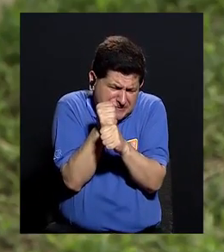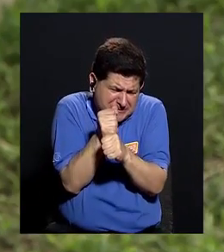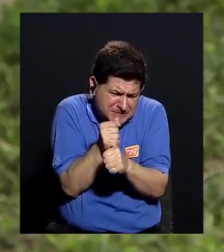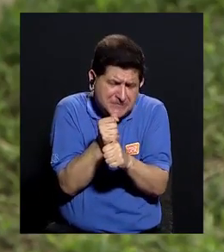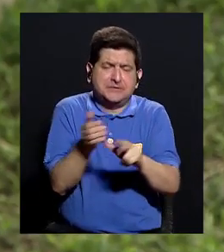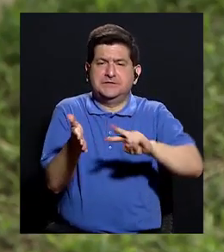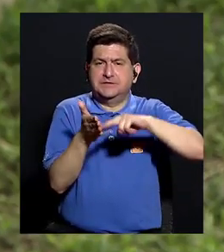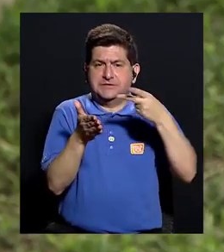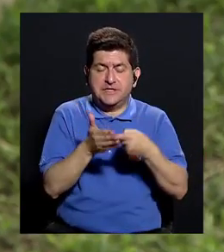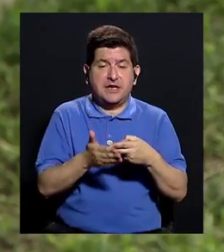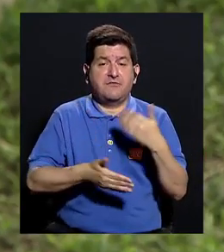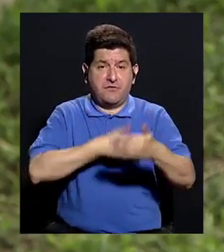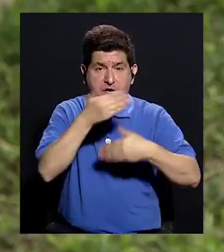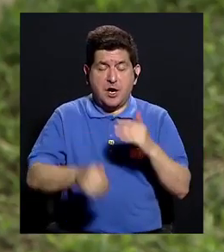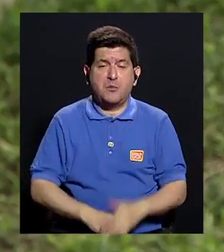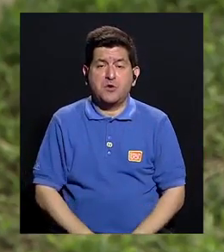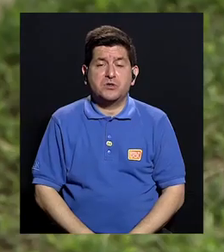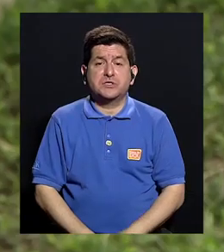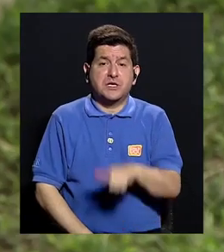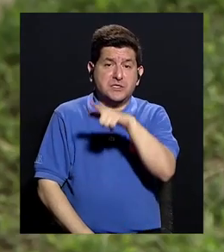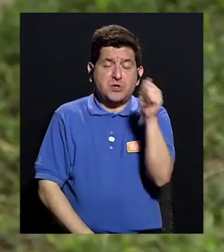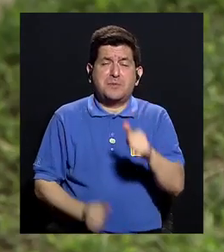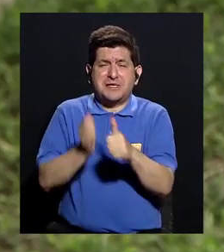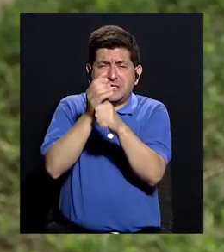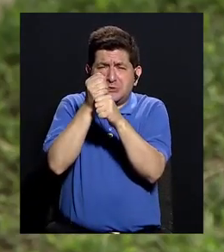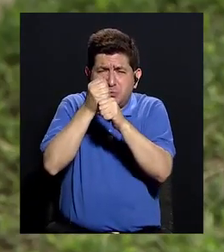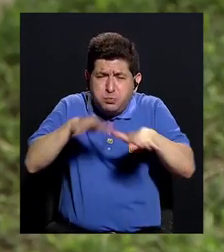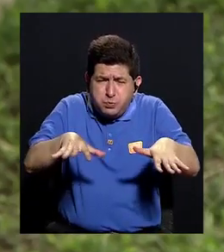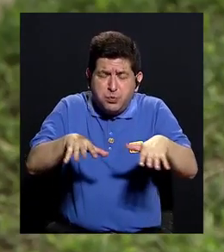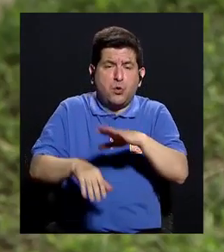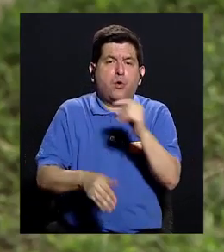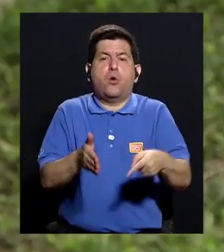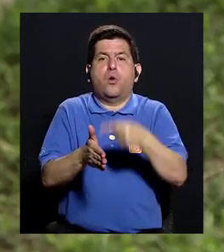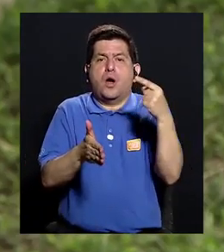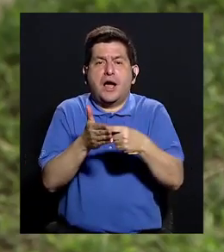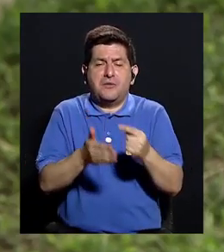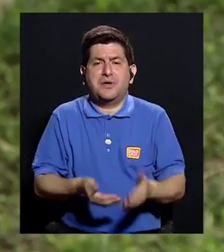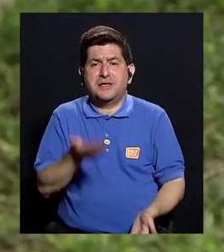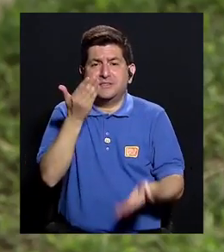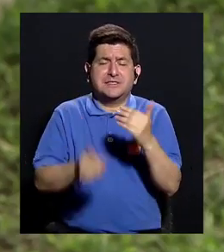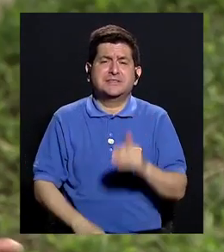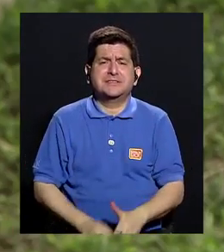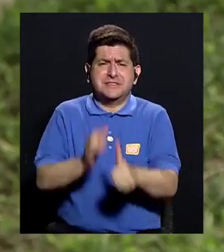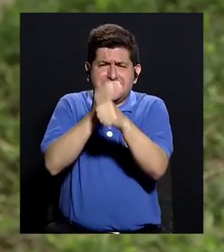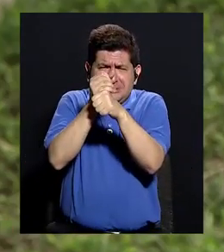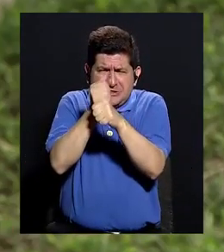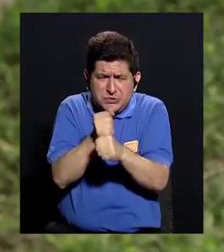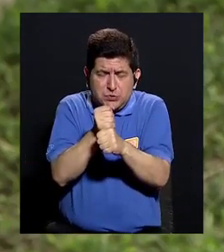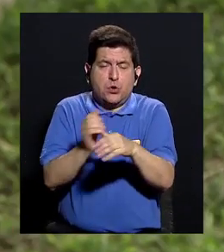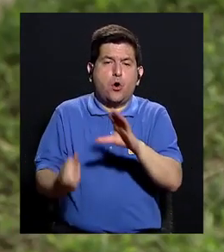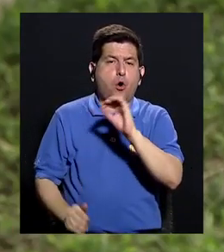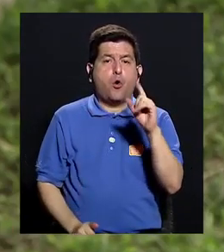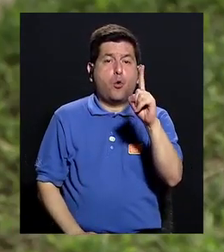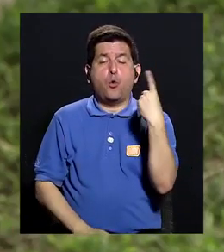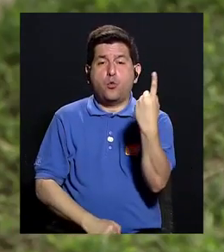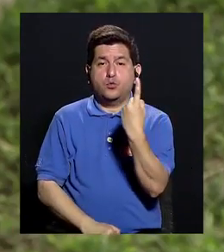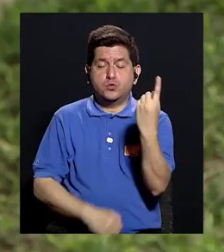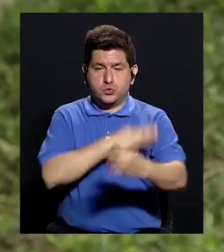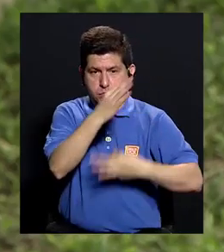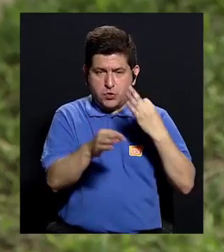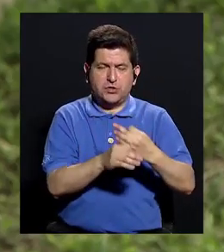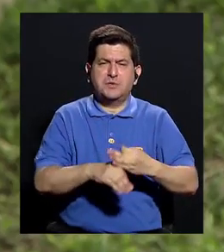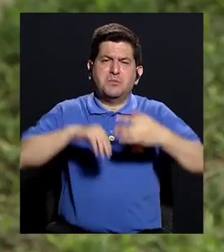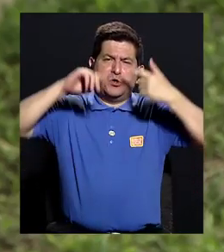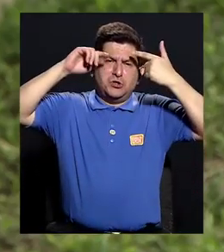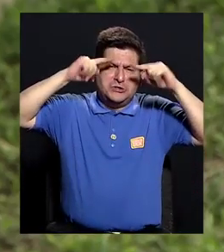disfrecuente. Eso quiere decir que hay procesos. O unos meses tienes diarreas y otros meses puedes tener estreñimiento. O solo uno de ambos. Te